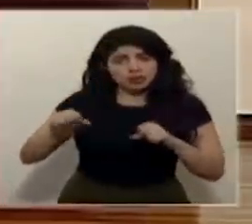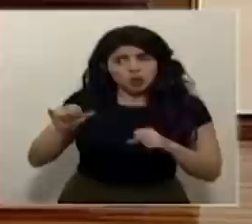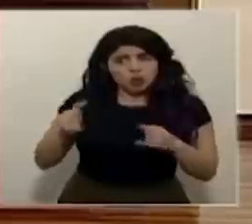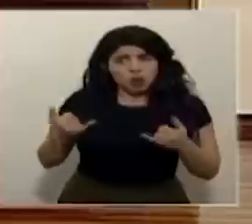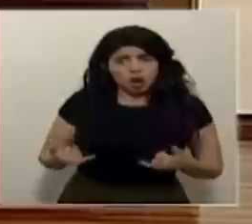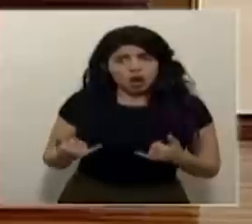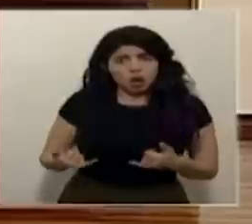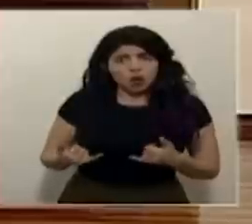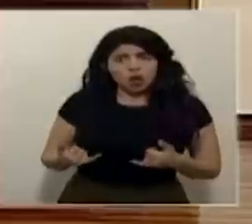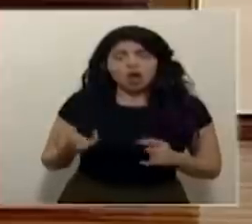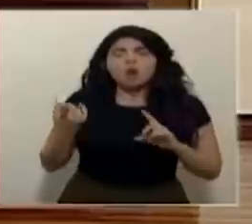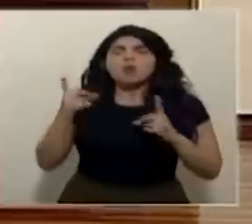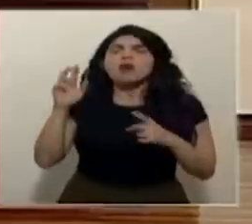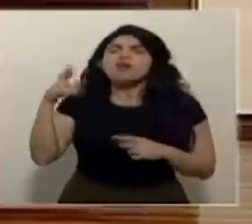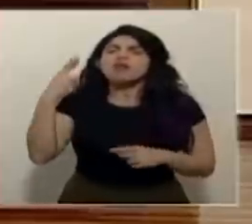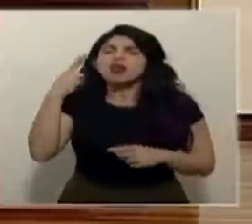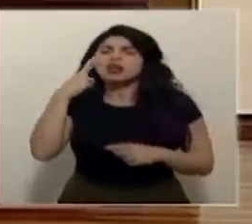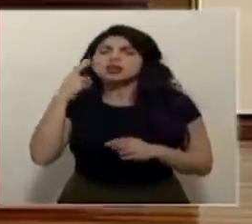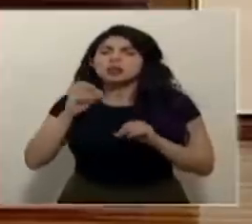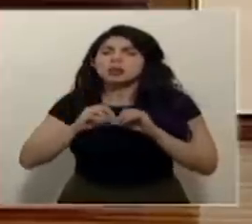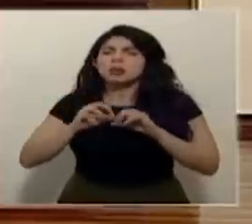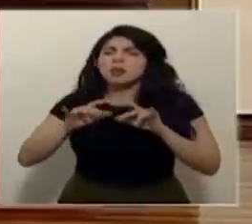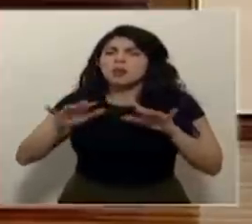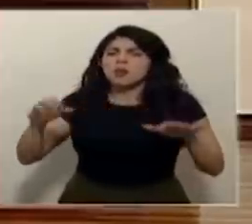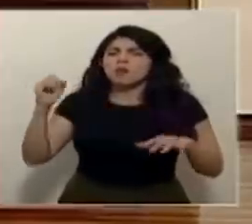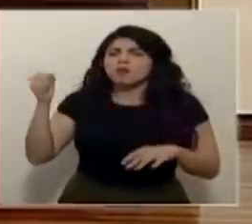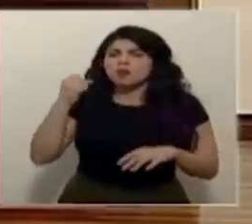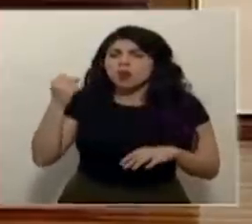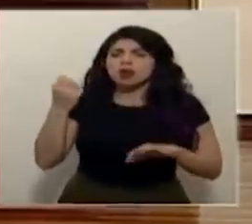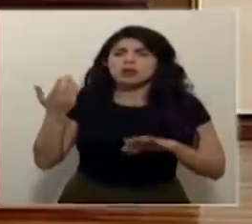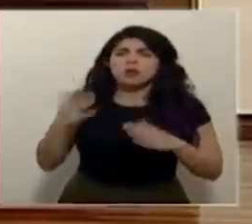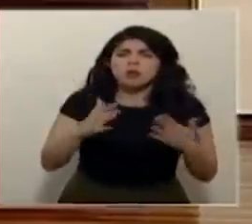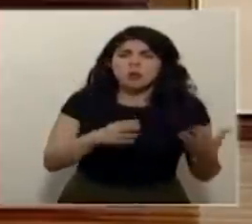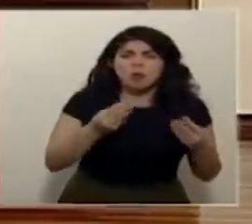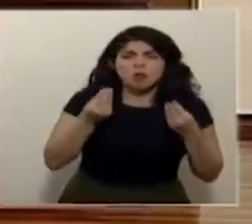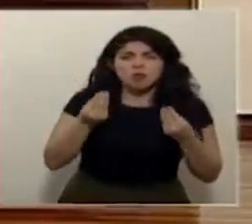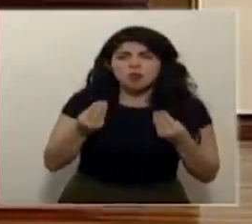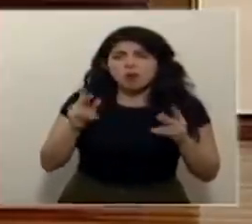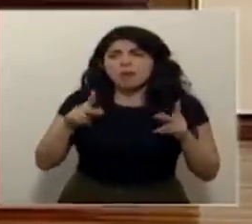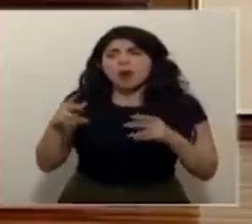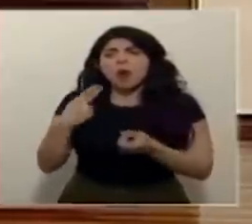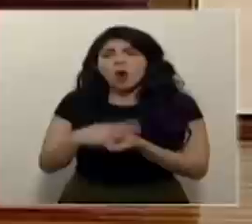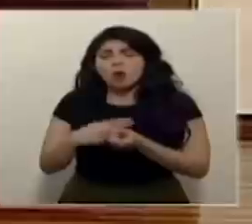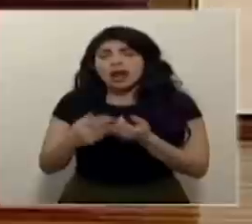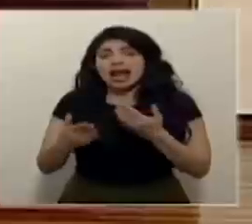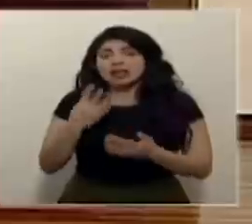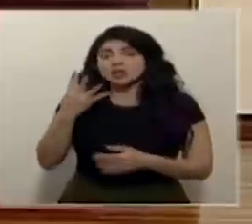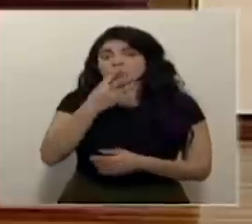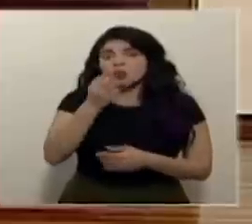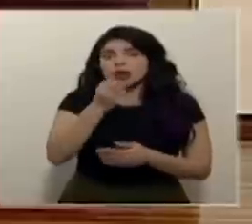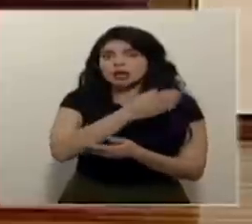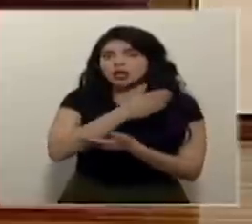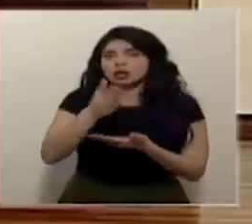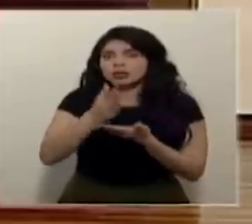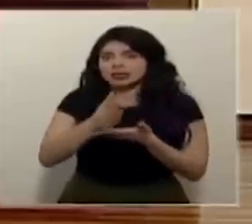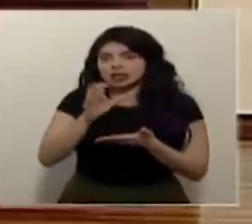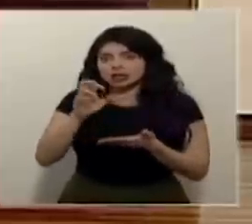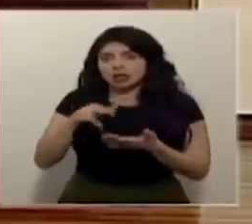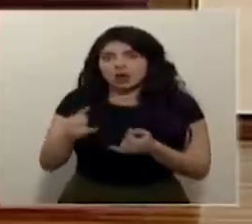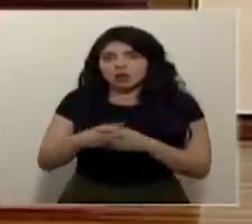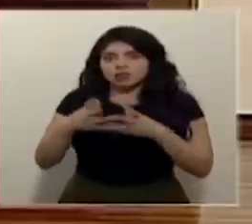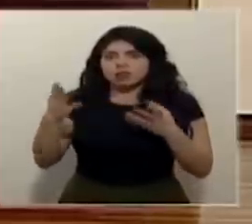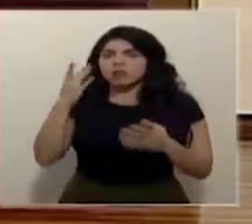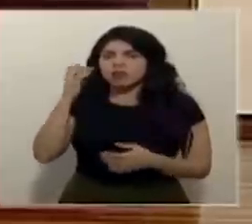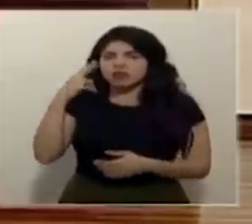factores han provocado este aumento de contagios decesos y hospitalizados a casi cuatro meses de la pandemia en costa rica